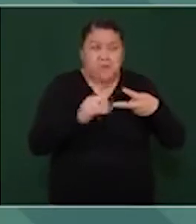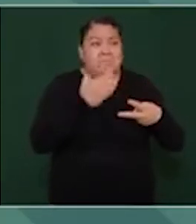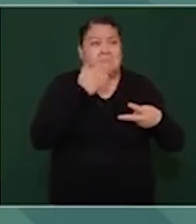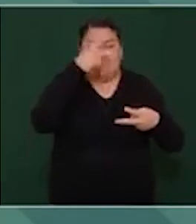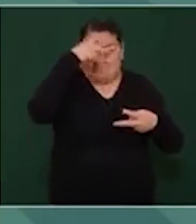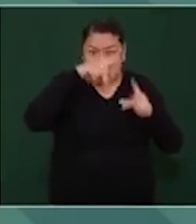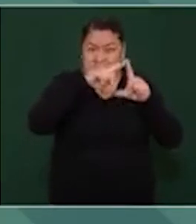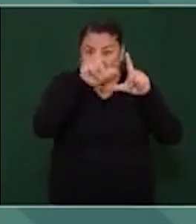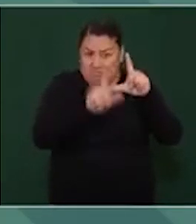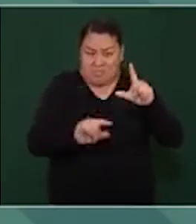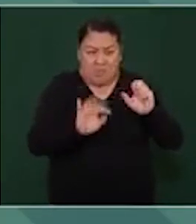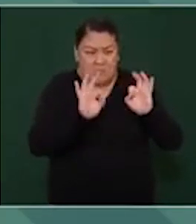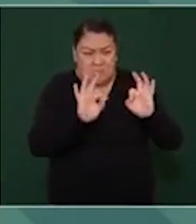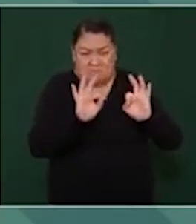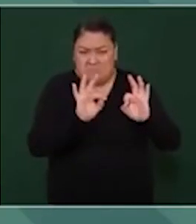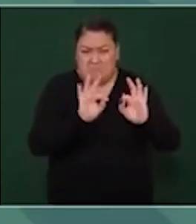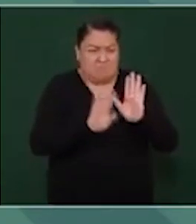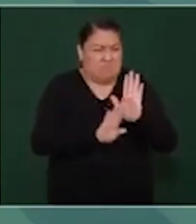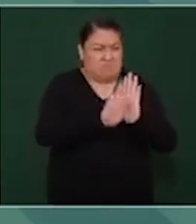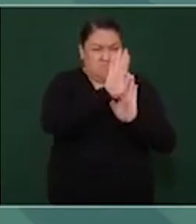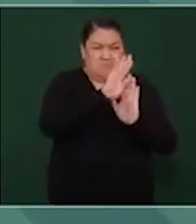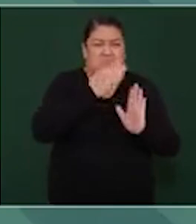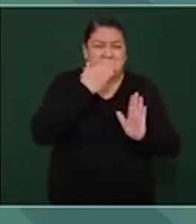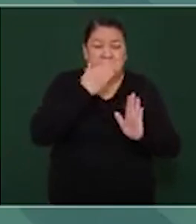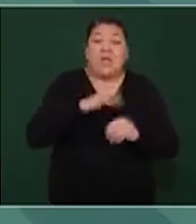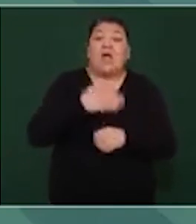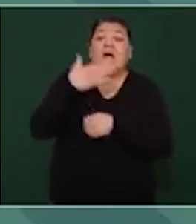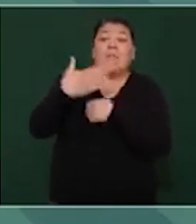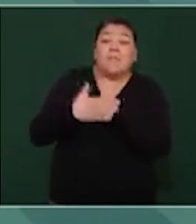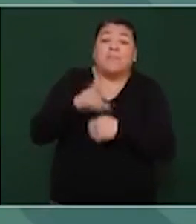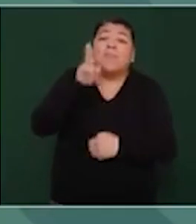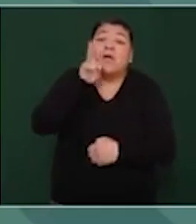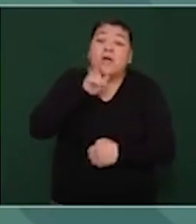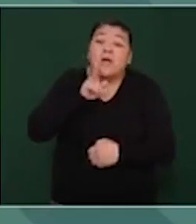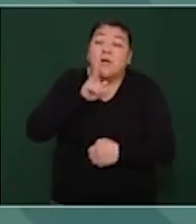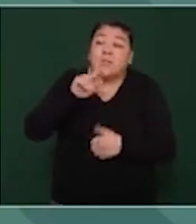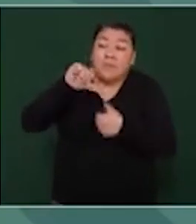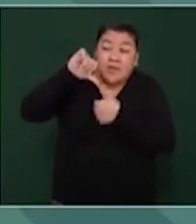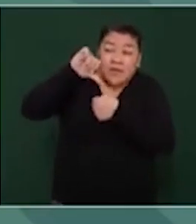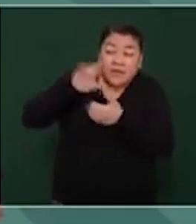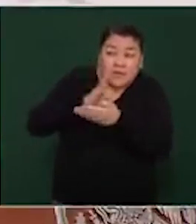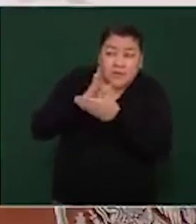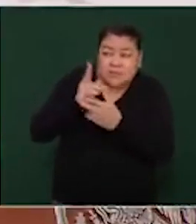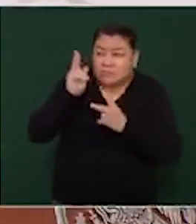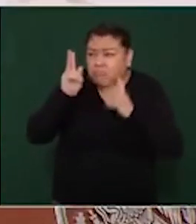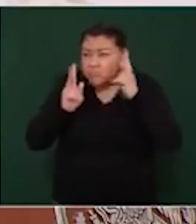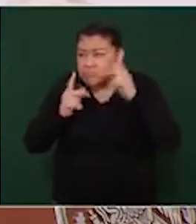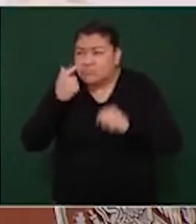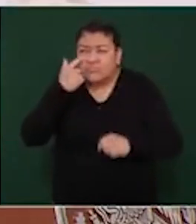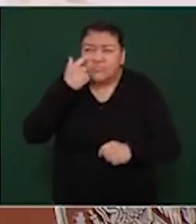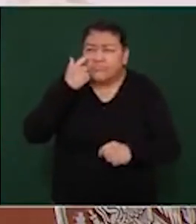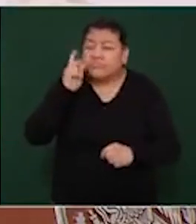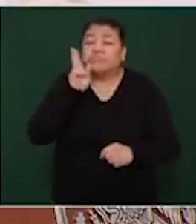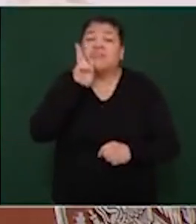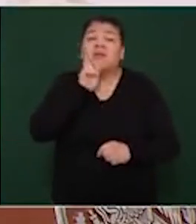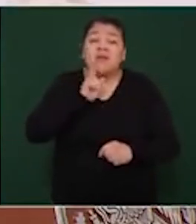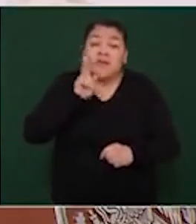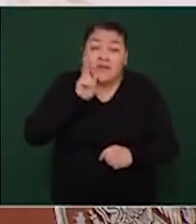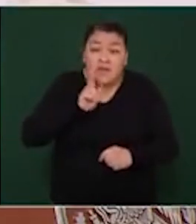resultados. Y vamos a eso a evaluar y vamos a buscar